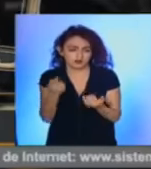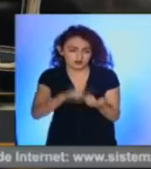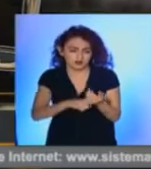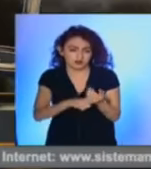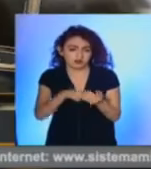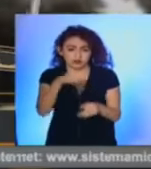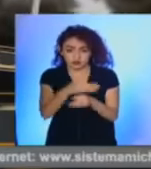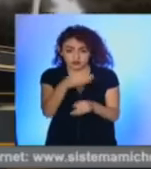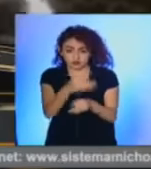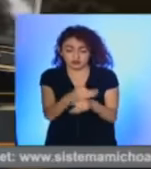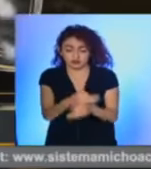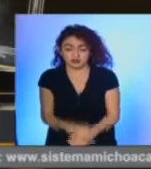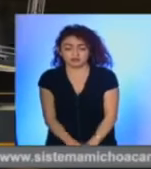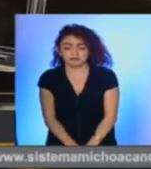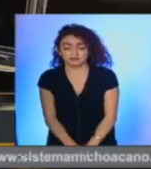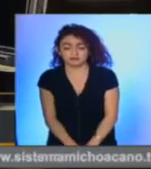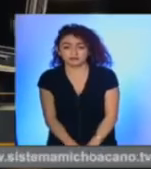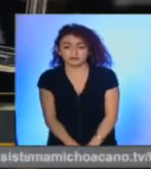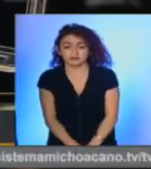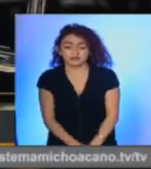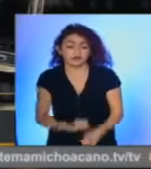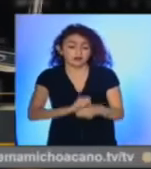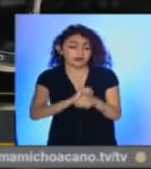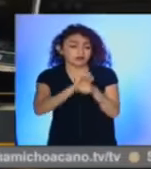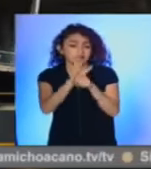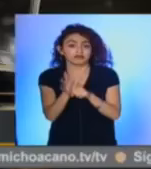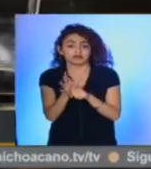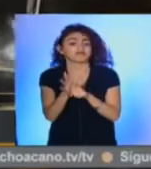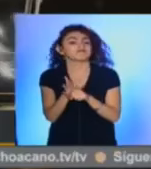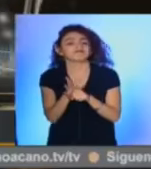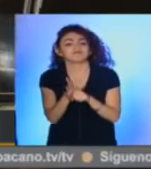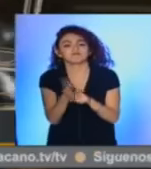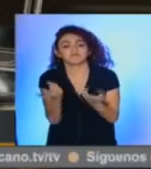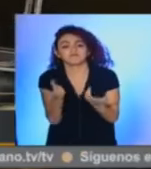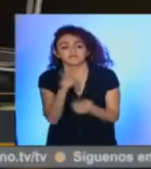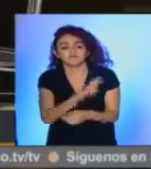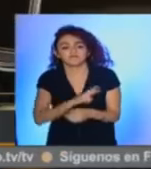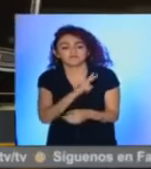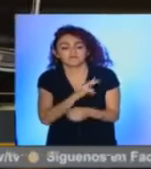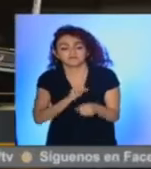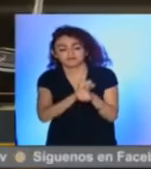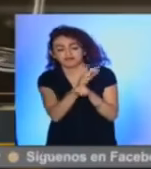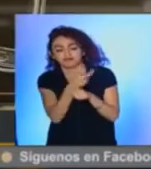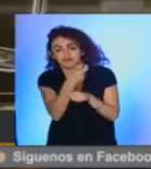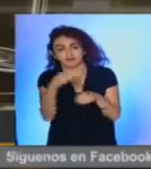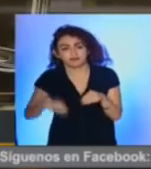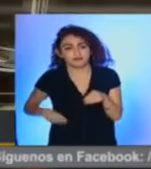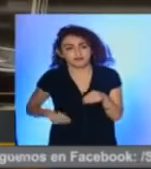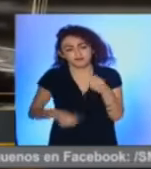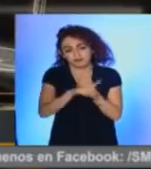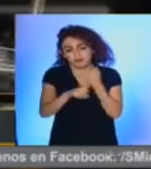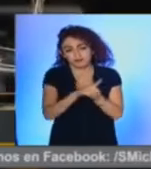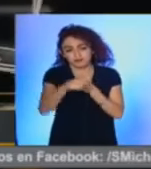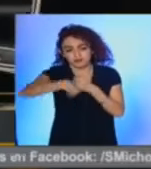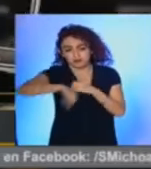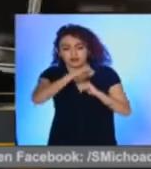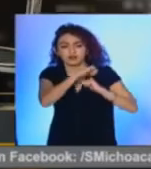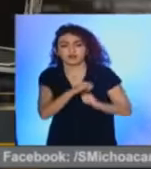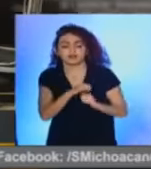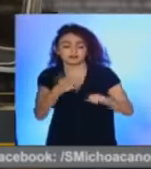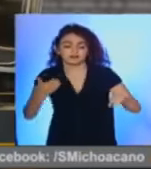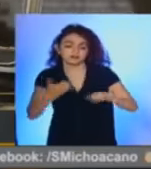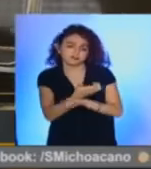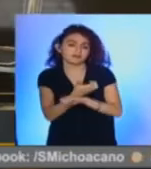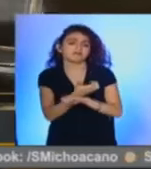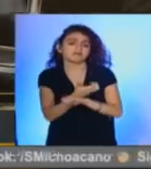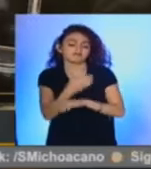etapa en la que nos encontramos en una pandemia ocasionada por el coronavirus por ello las autoridades del